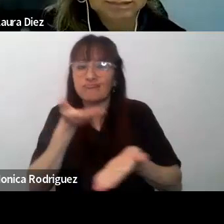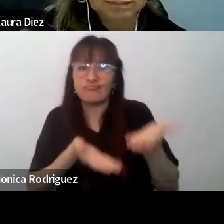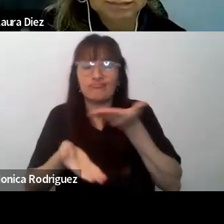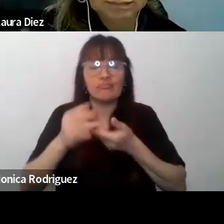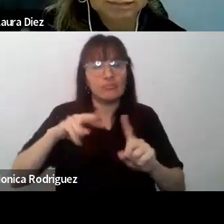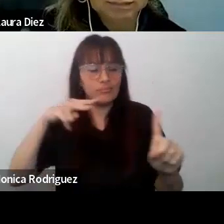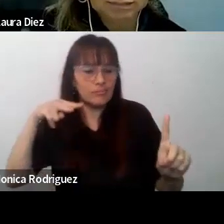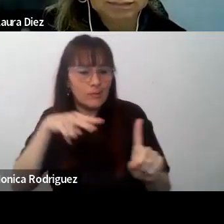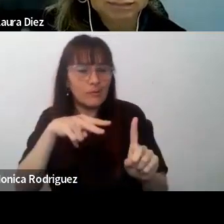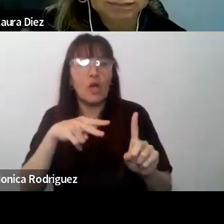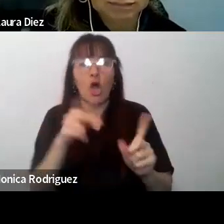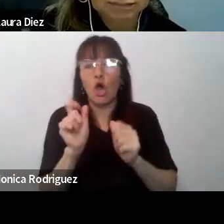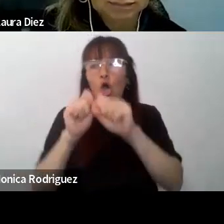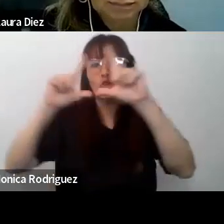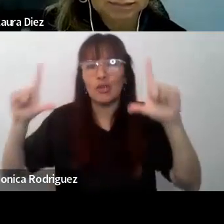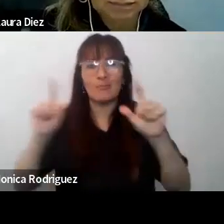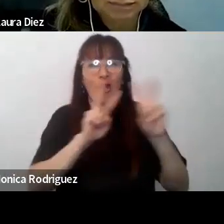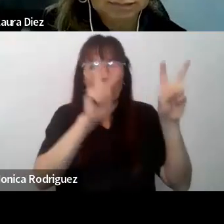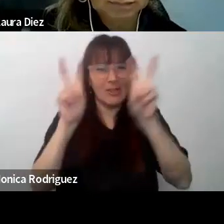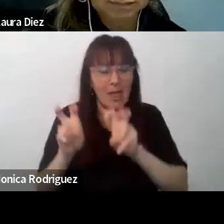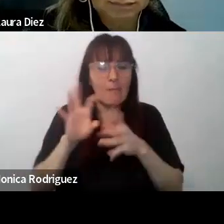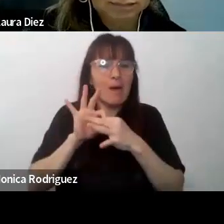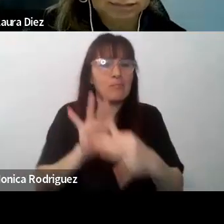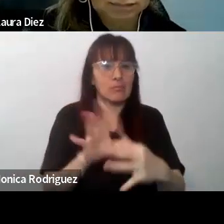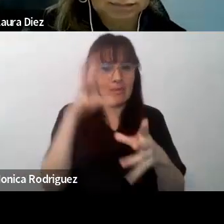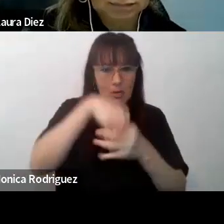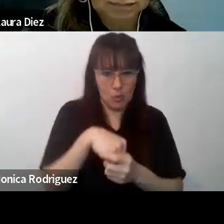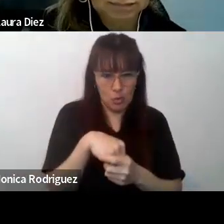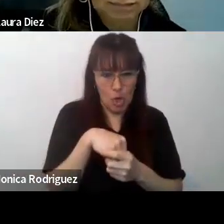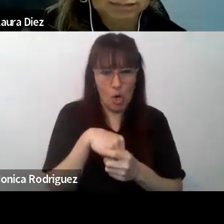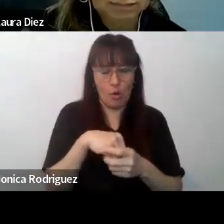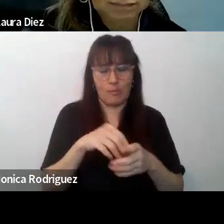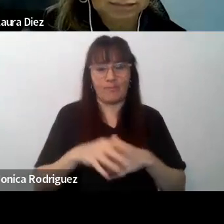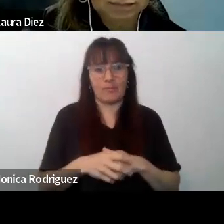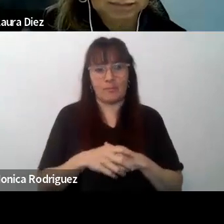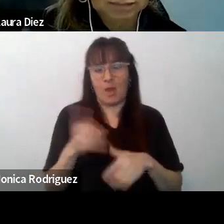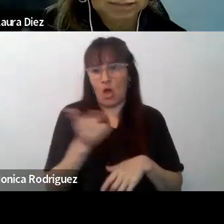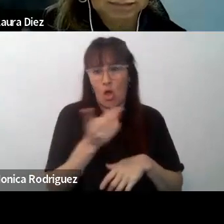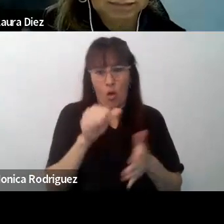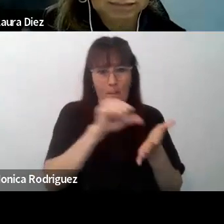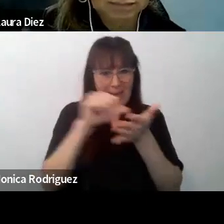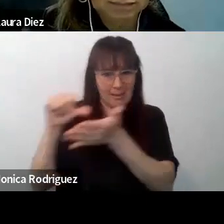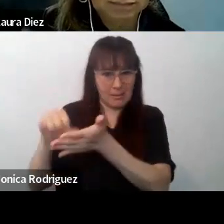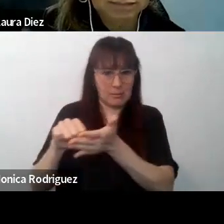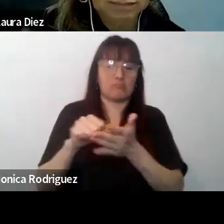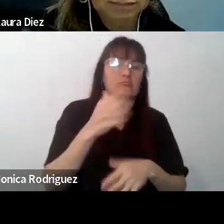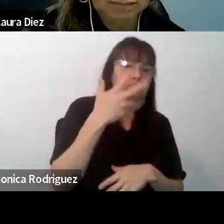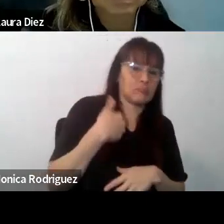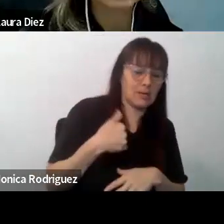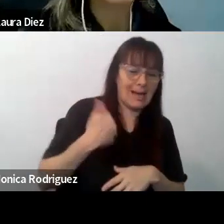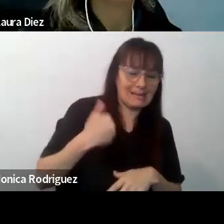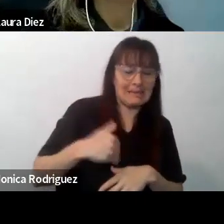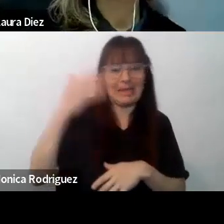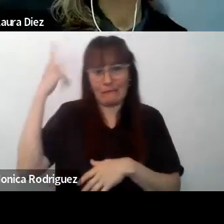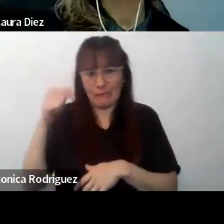el concepto y las temáticas vinculadas a la inclusión en ambos países en relación no solo a las políticas educativas,